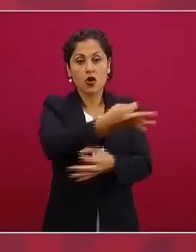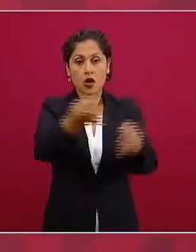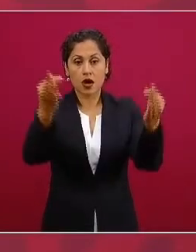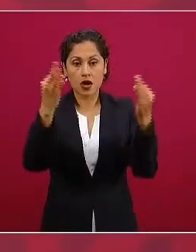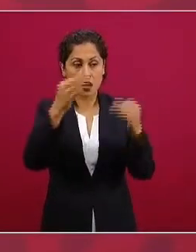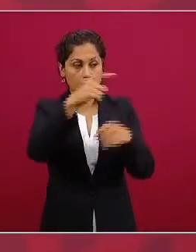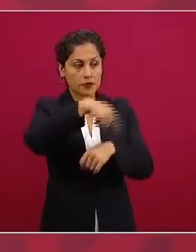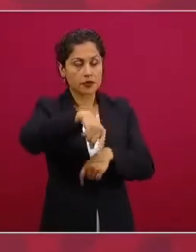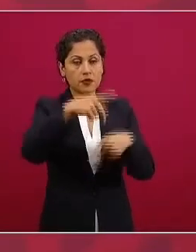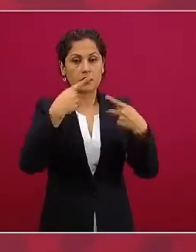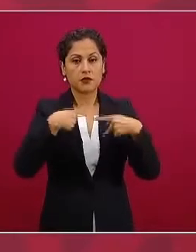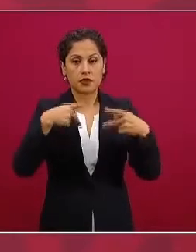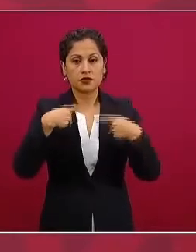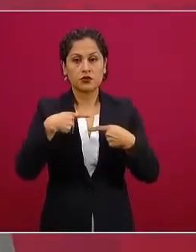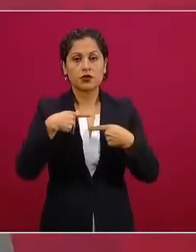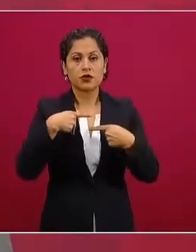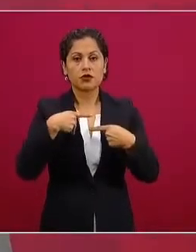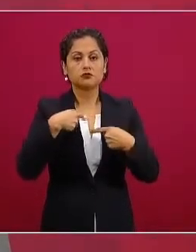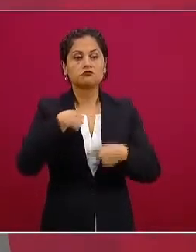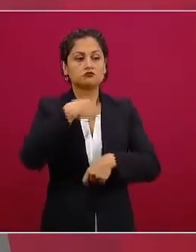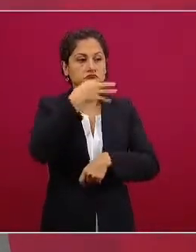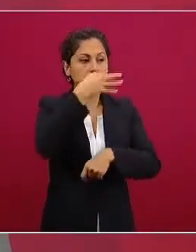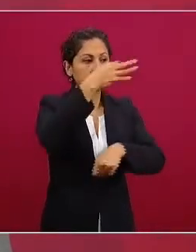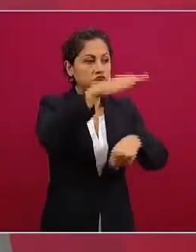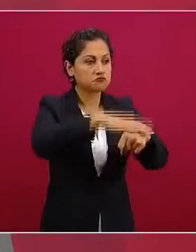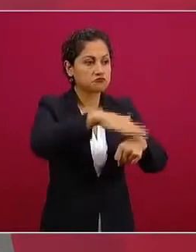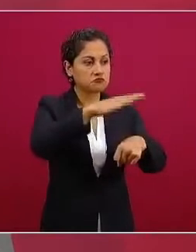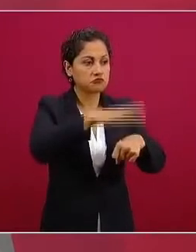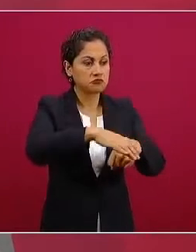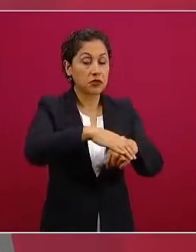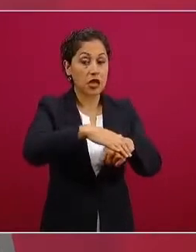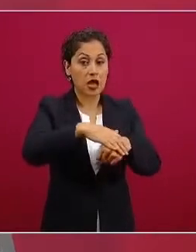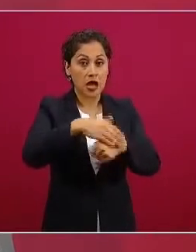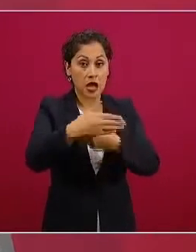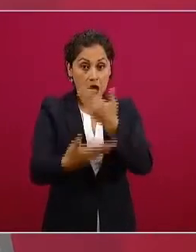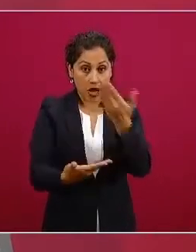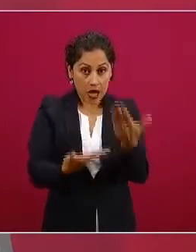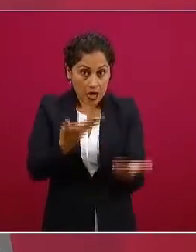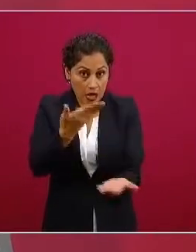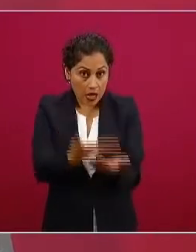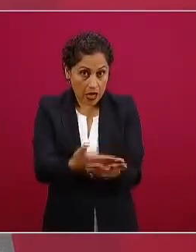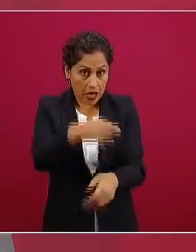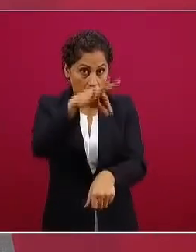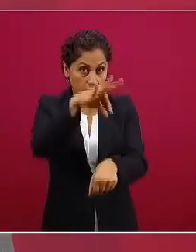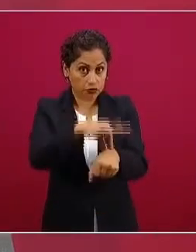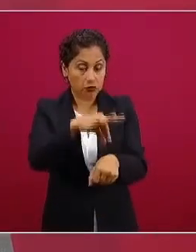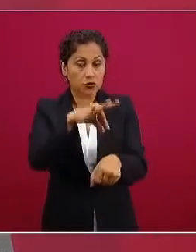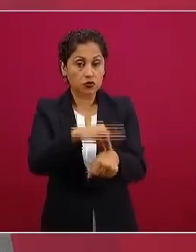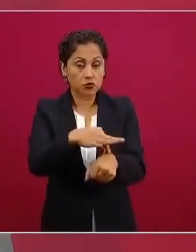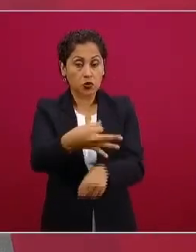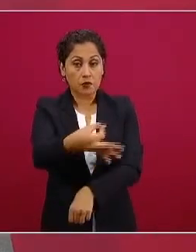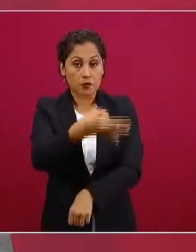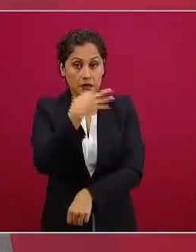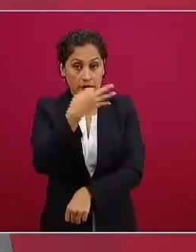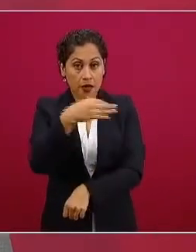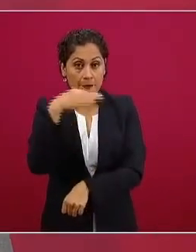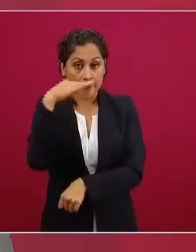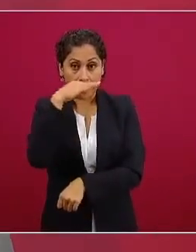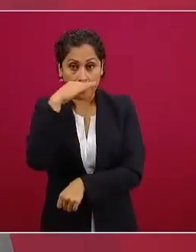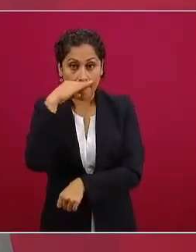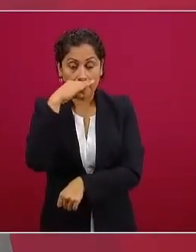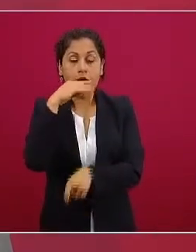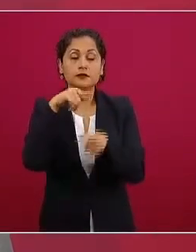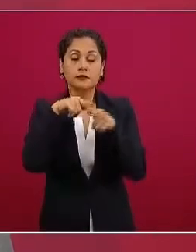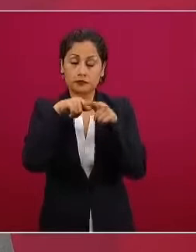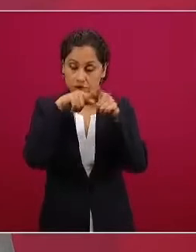vamos a garantizar la atención médica los medicamentos gratuitos en todos